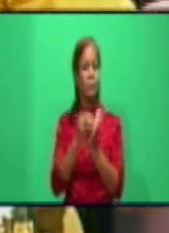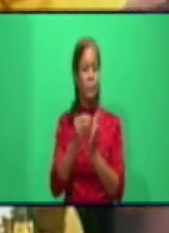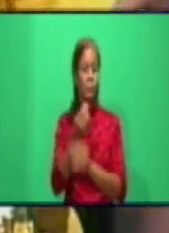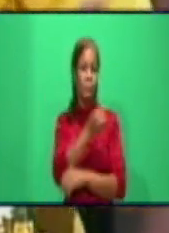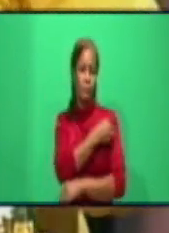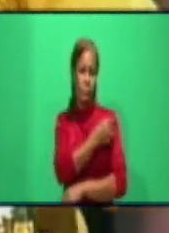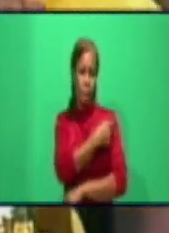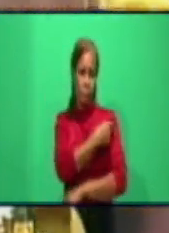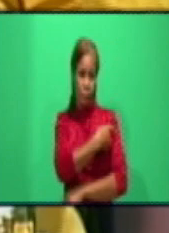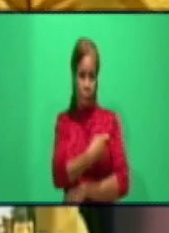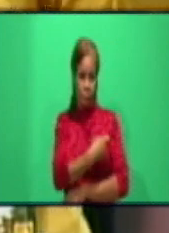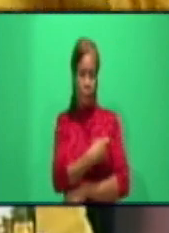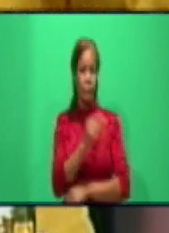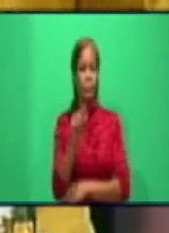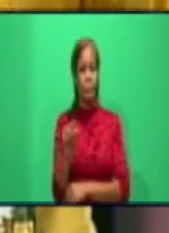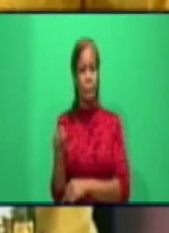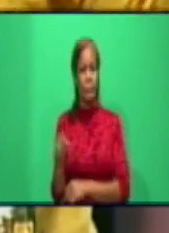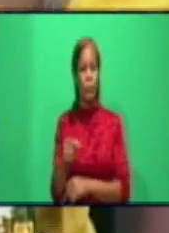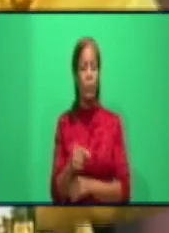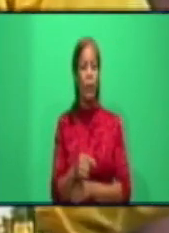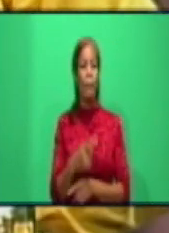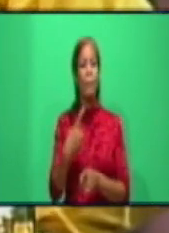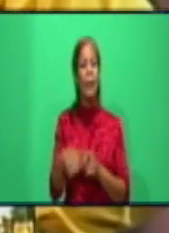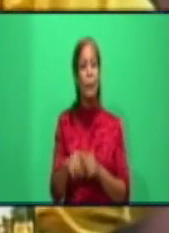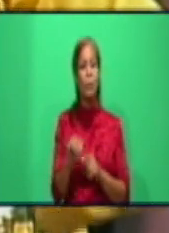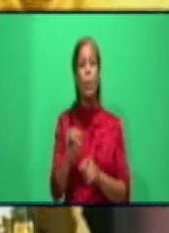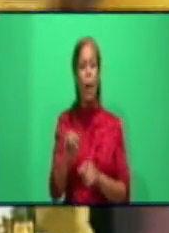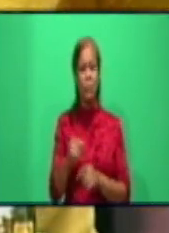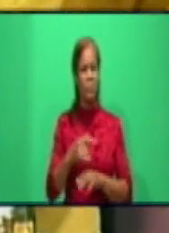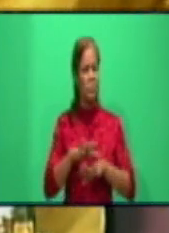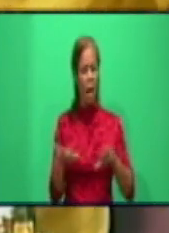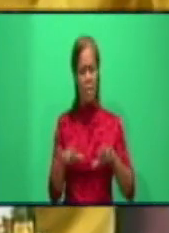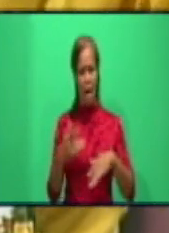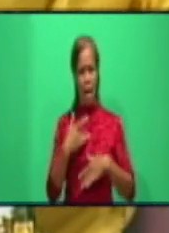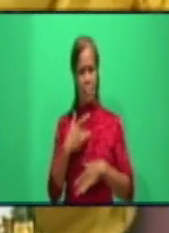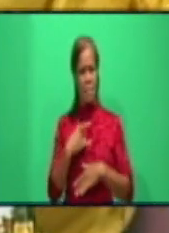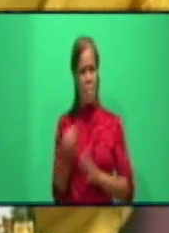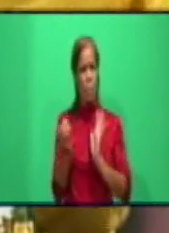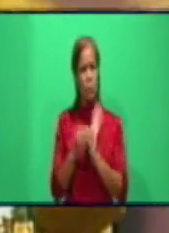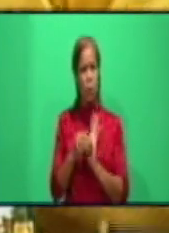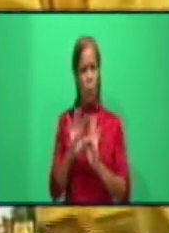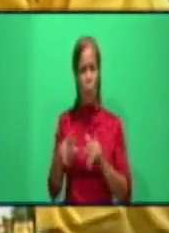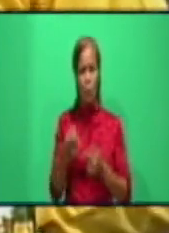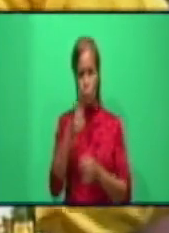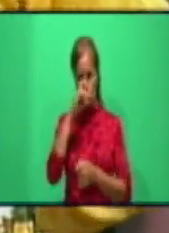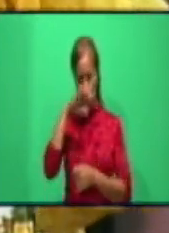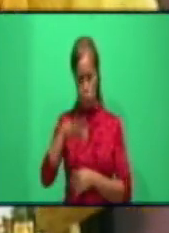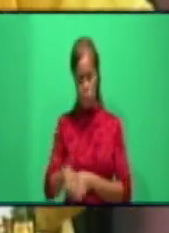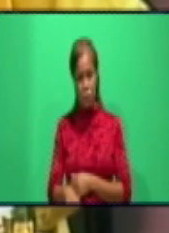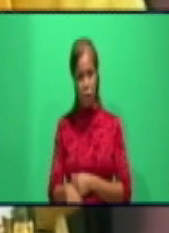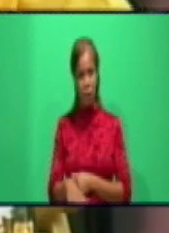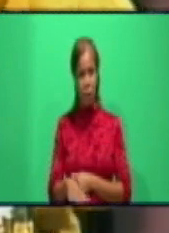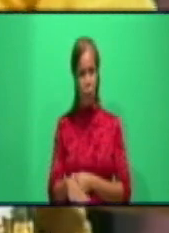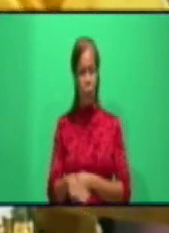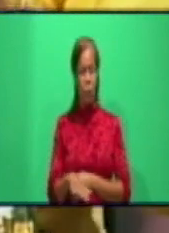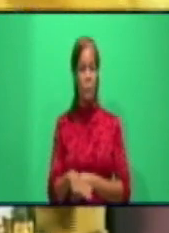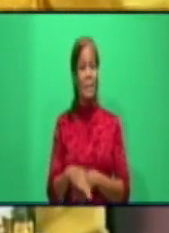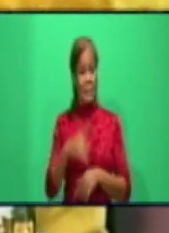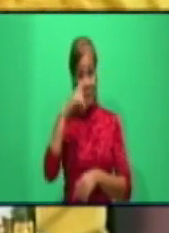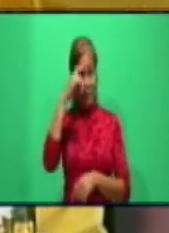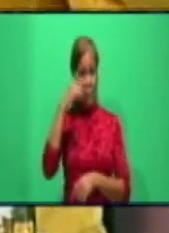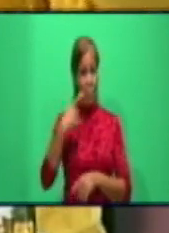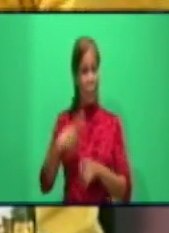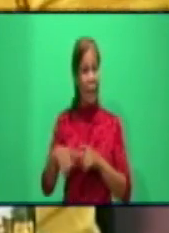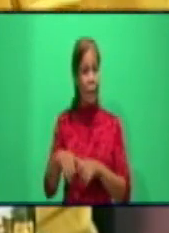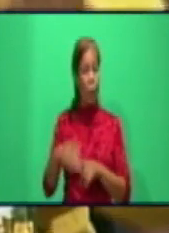asistenciales, y alguien por ahí dijo, a mí eso me lo aplicaron cuando yo era chiquito, a mí me lo aplicaron al sobrino mío. Hace tiempo, sí, pero en